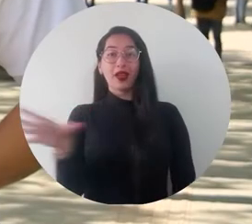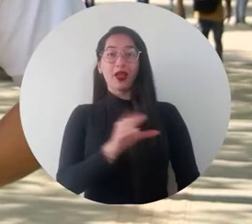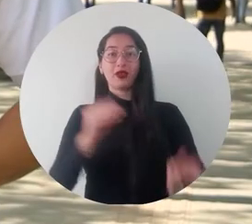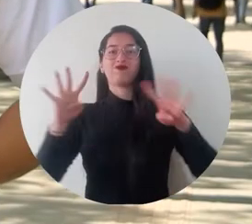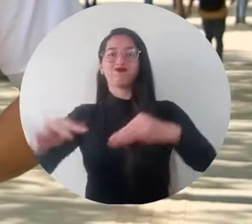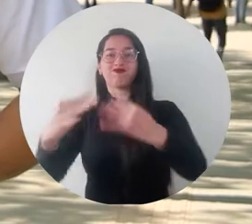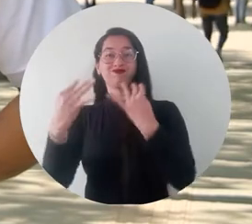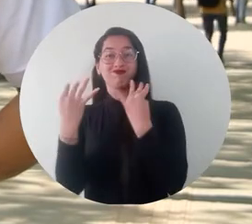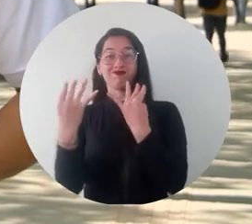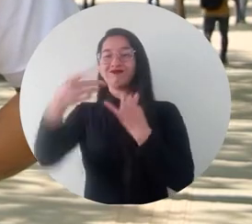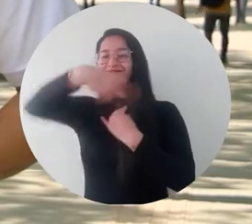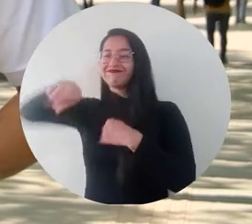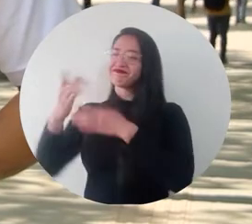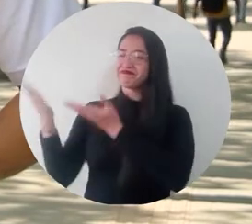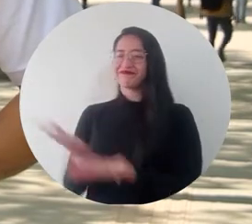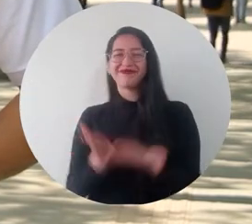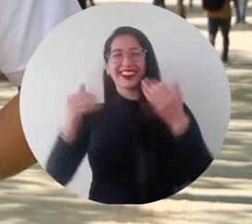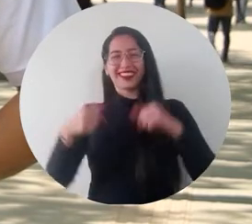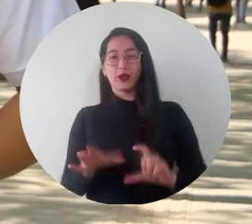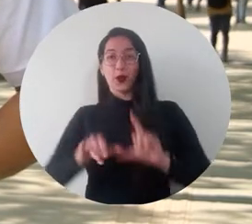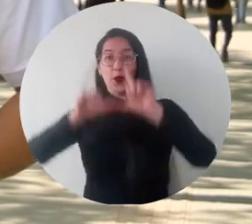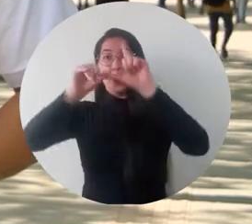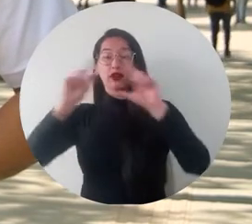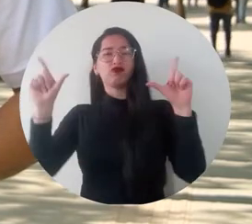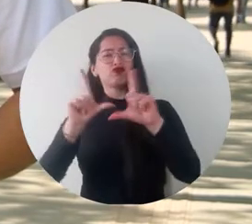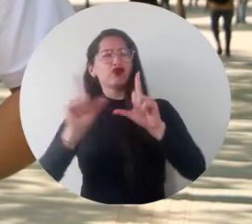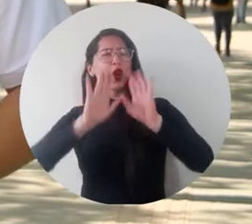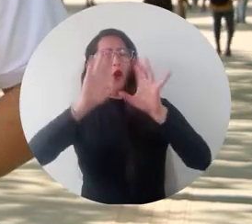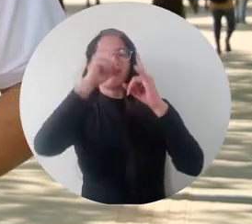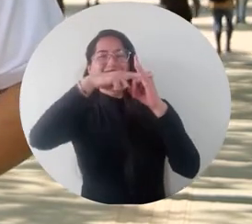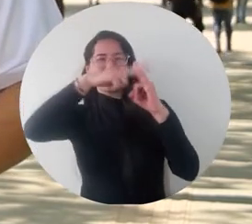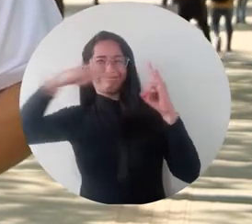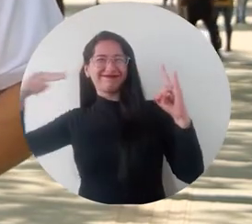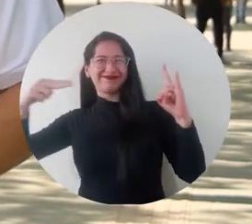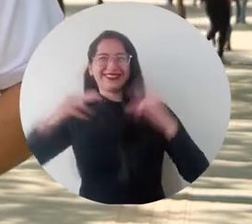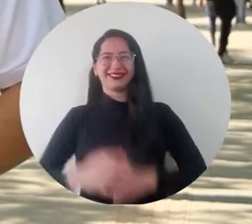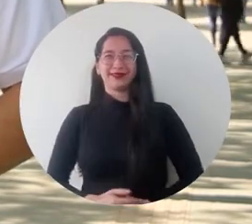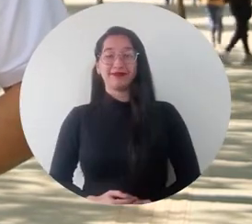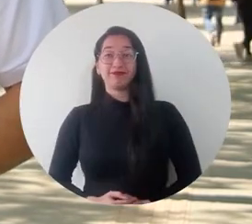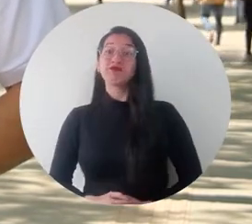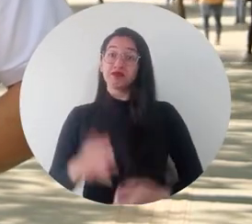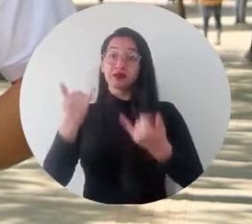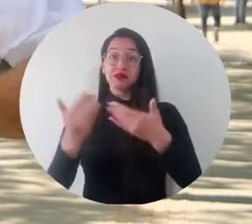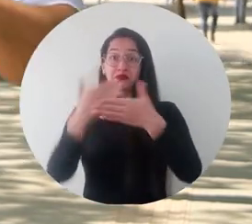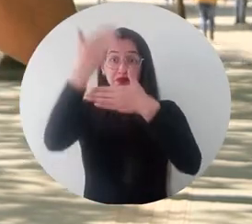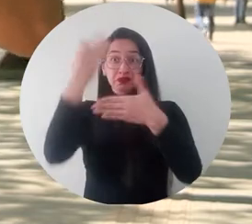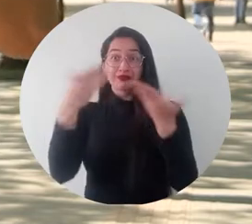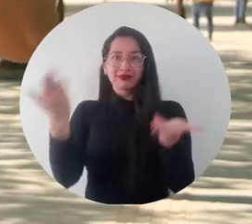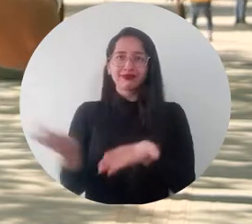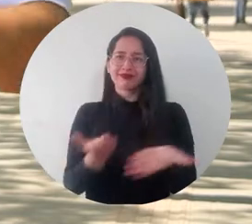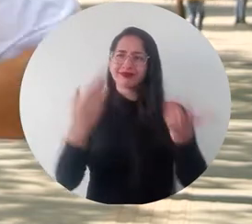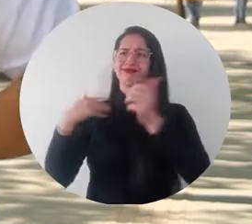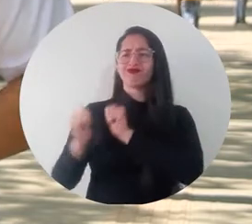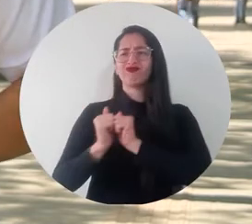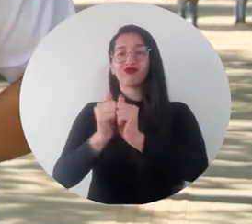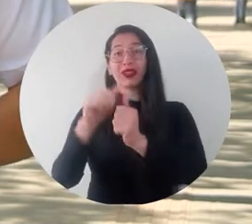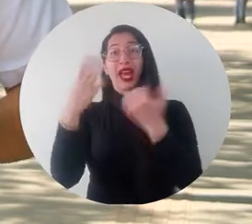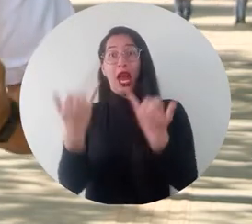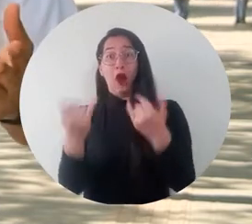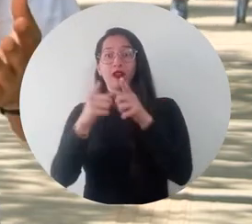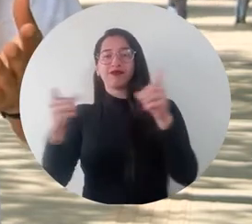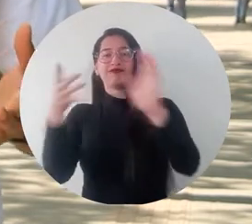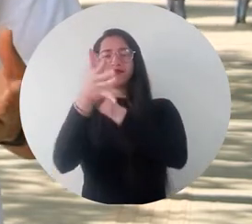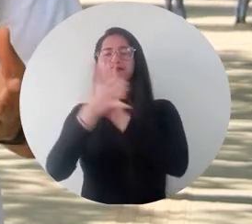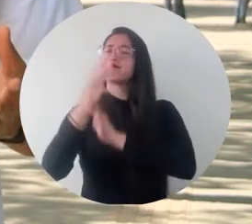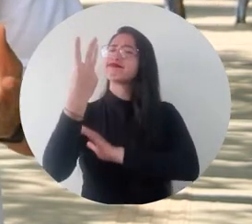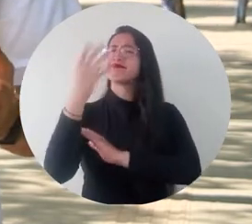Televidentes sean todos bienvenidos al Campus TV, programa institucional de la Universidad del Magdalena Los invitamos a que nos acompañen durante